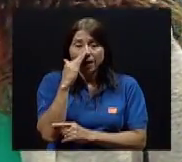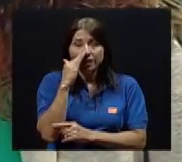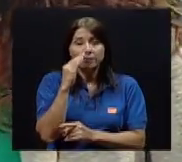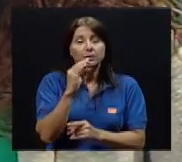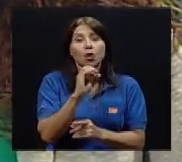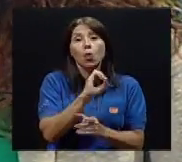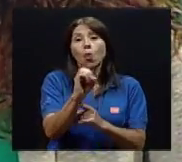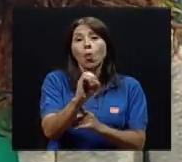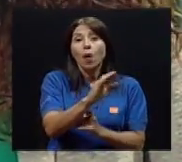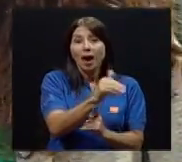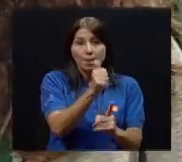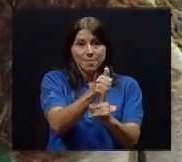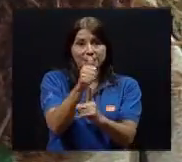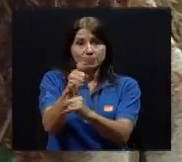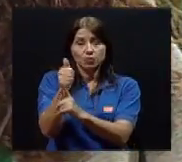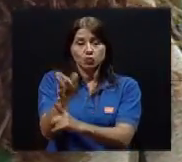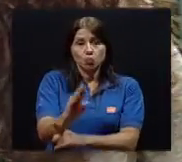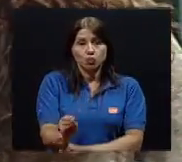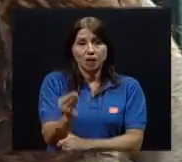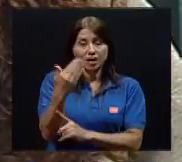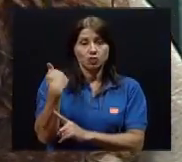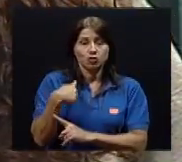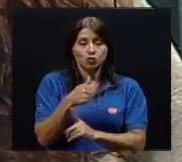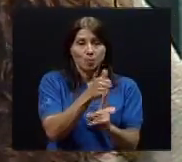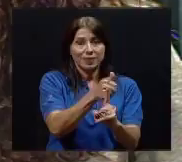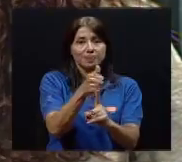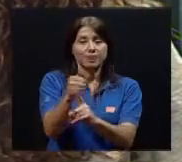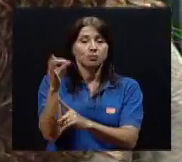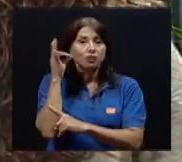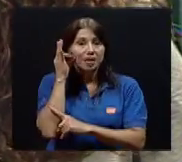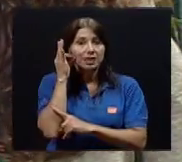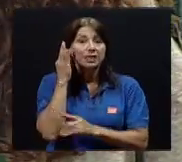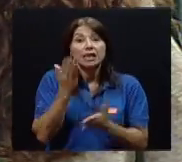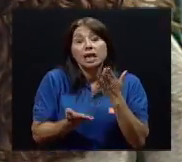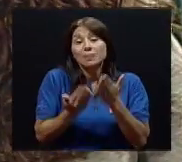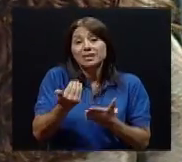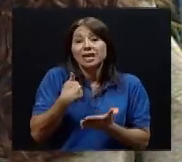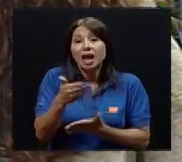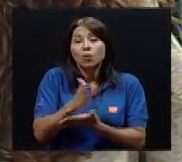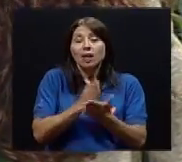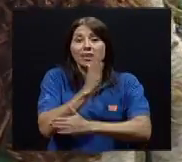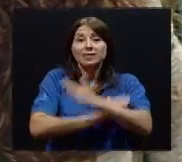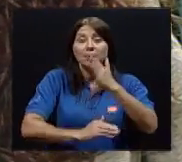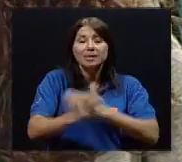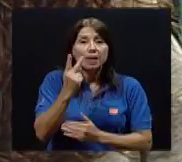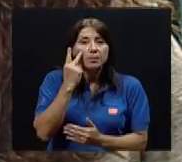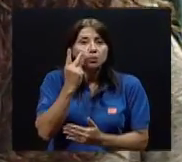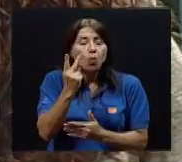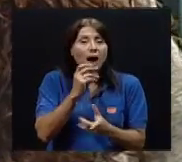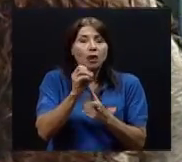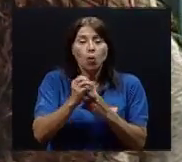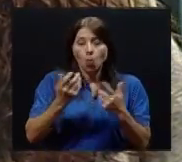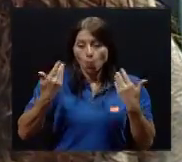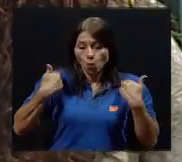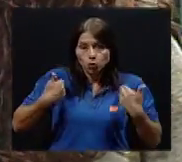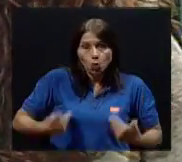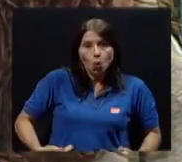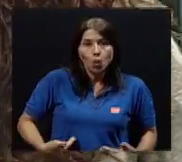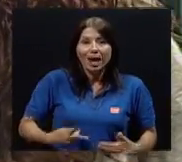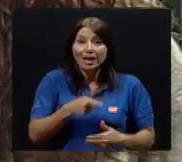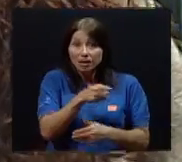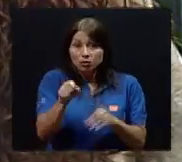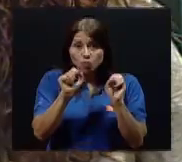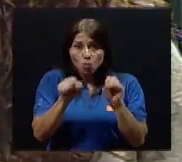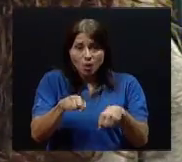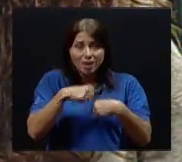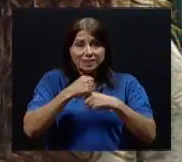decirles a las madres o a los mismos muchachos y muchachos qué hacer. Porque podría ser que tengan alguna discapacidad visual o motora